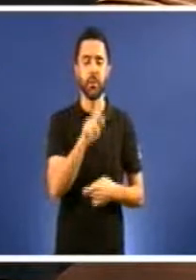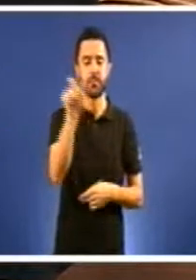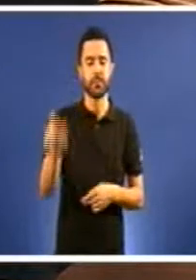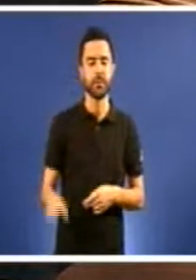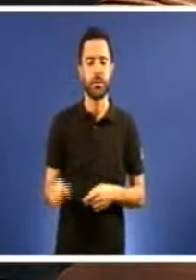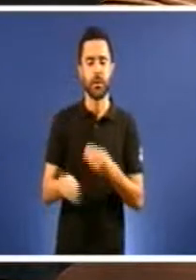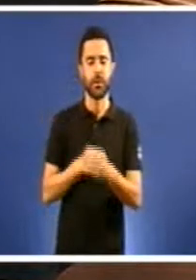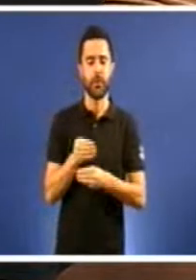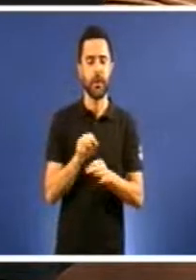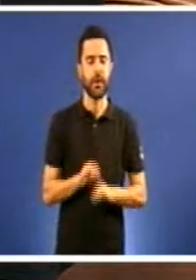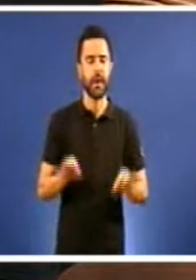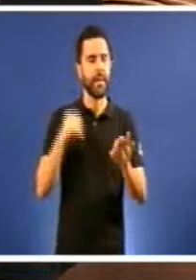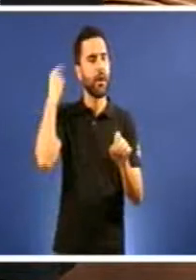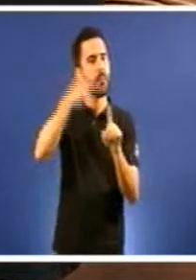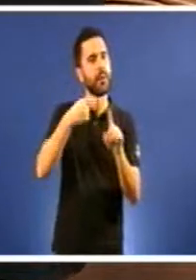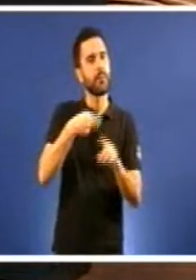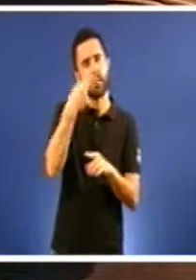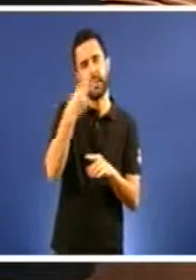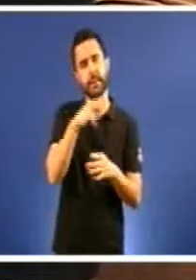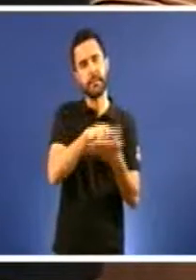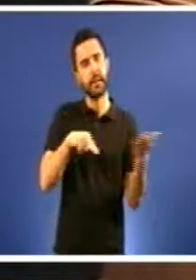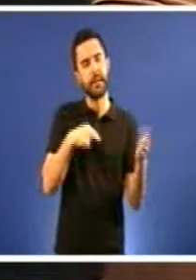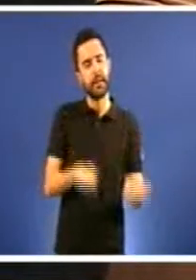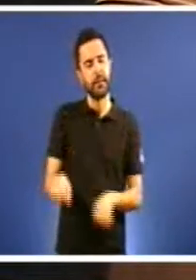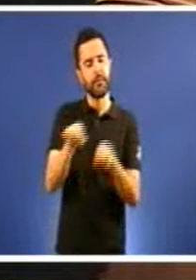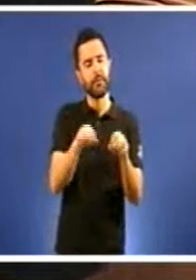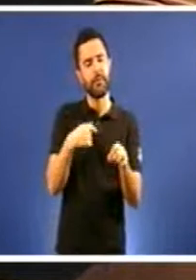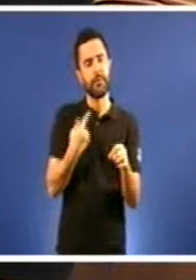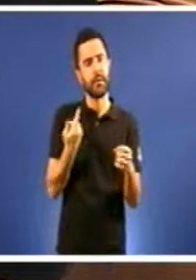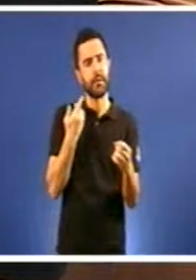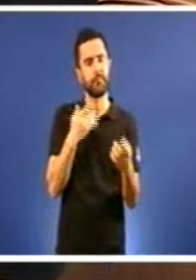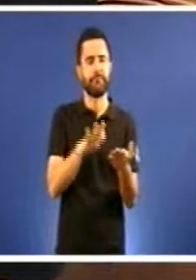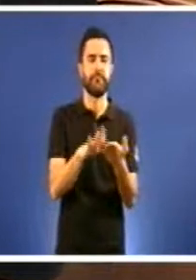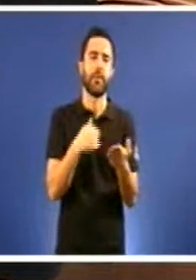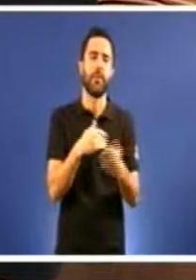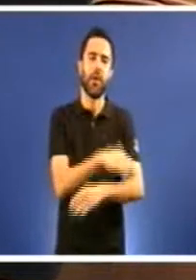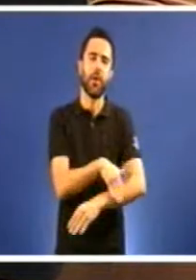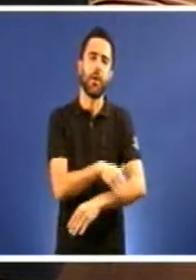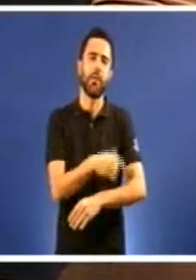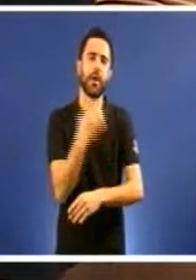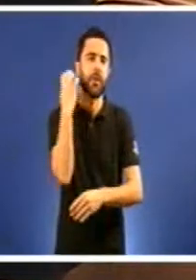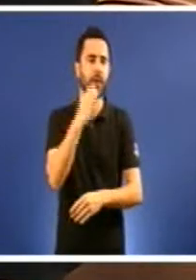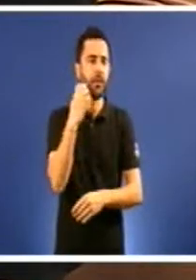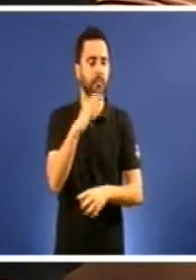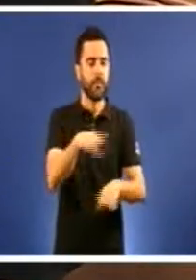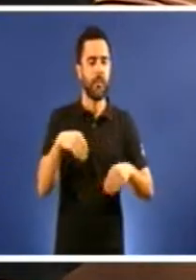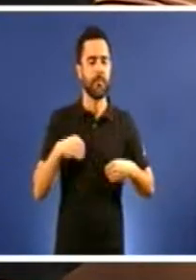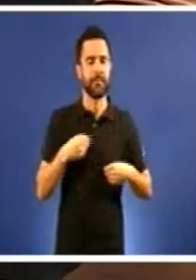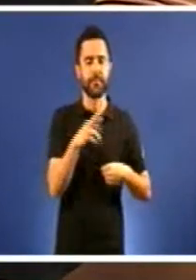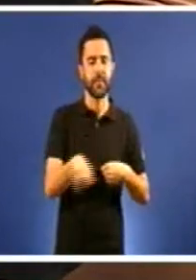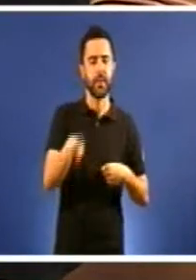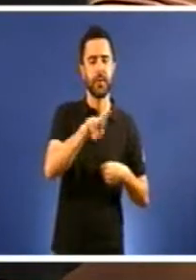para defender os intereses de Galiza frente ao goberno Rajoy. Aceptou unha reestruturación do noso setor